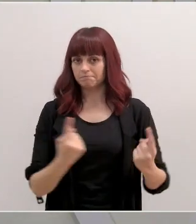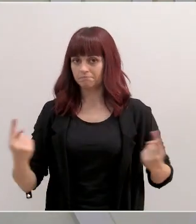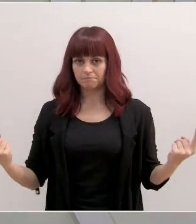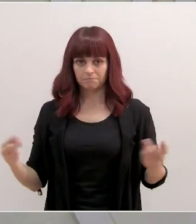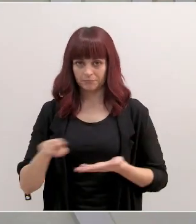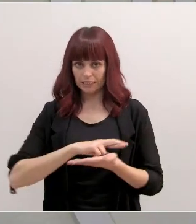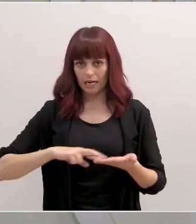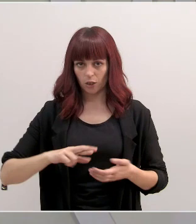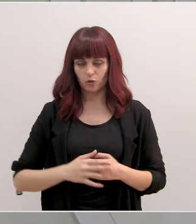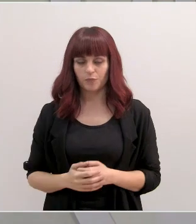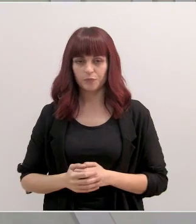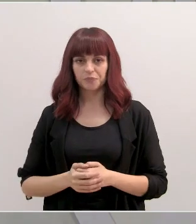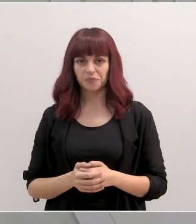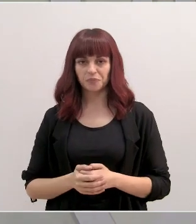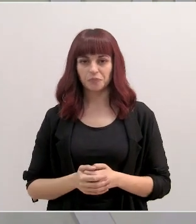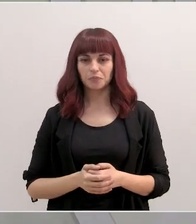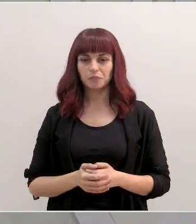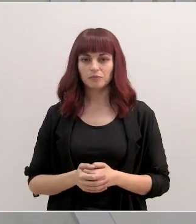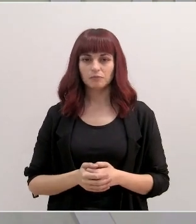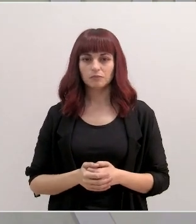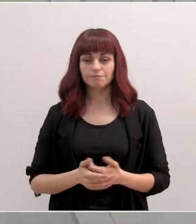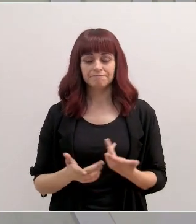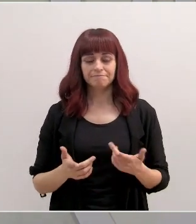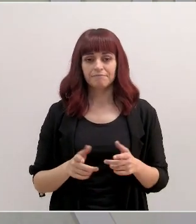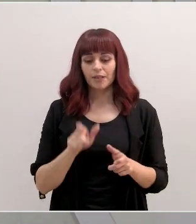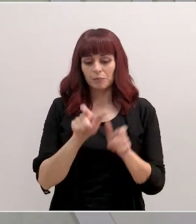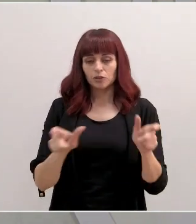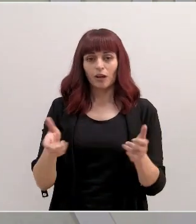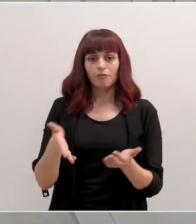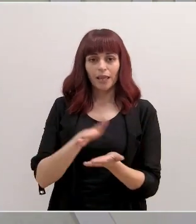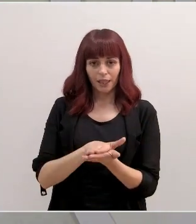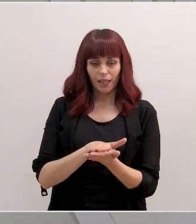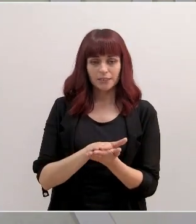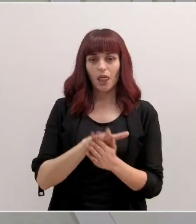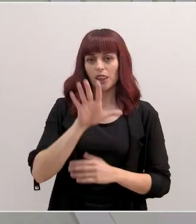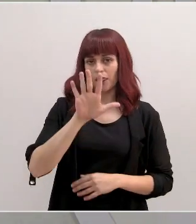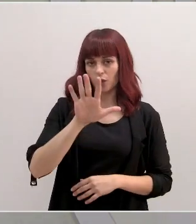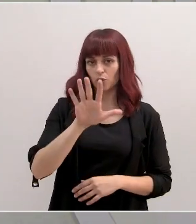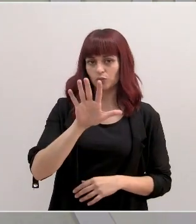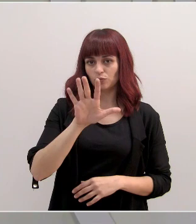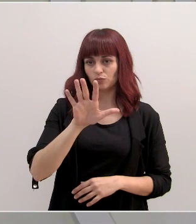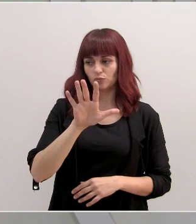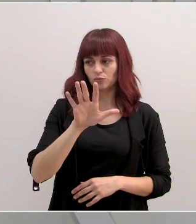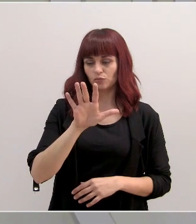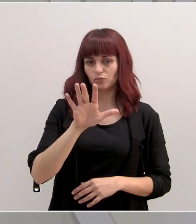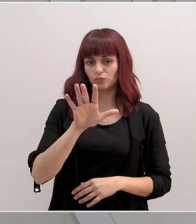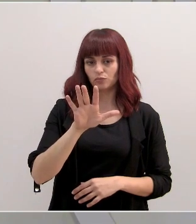municipios de la región. El dato de fallecidos asciende a cinco más